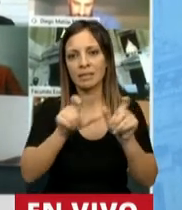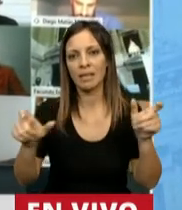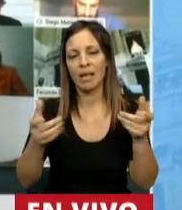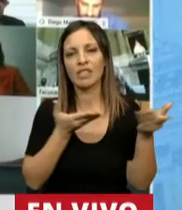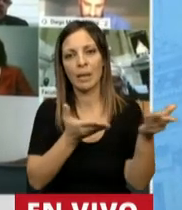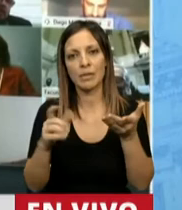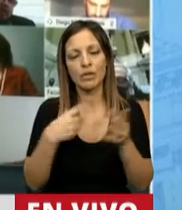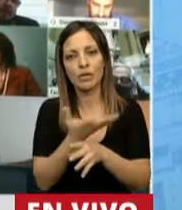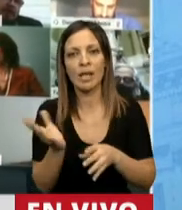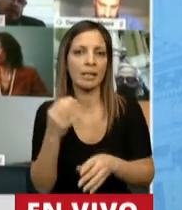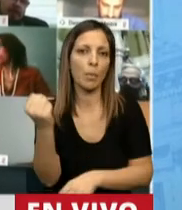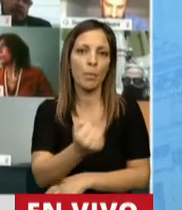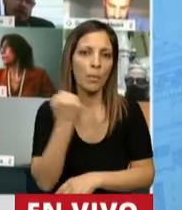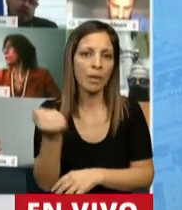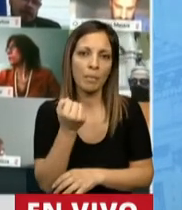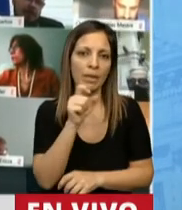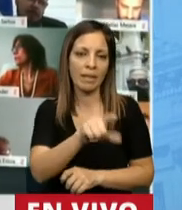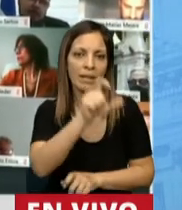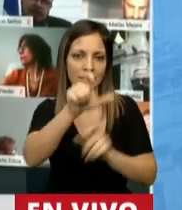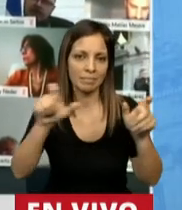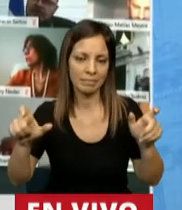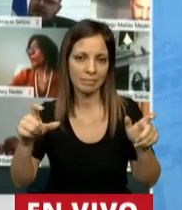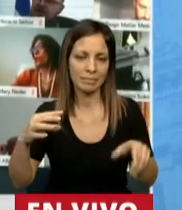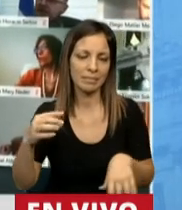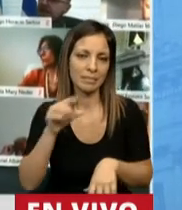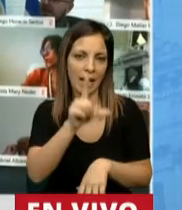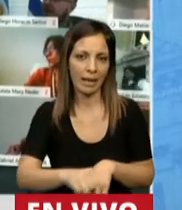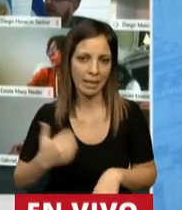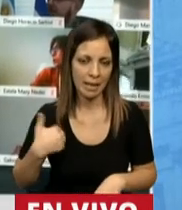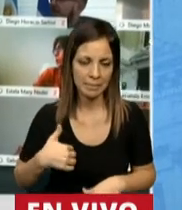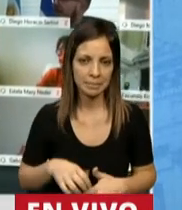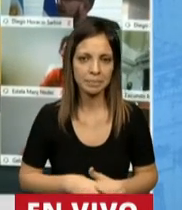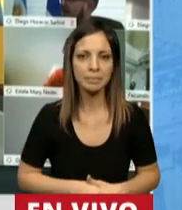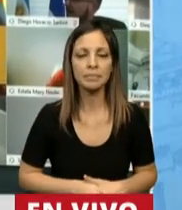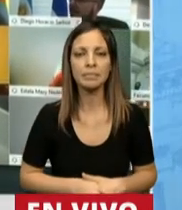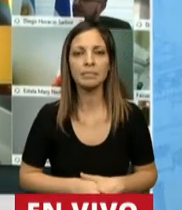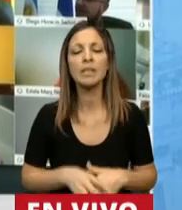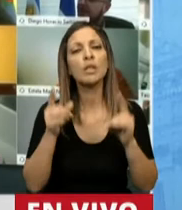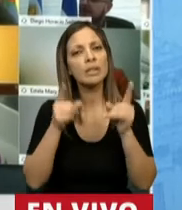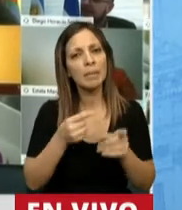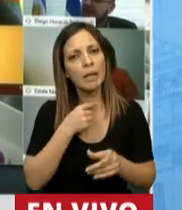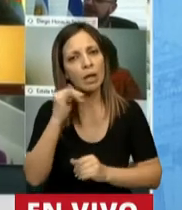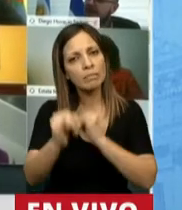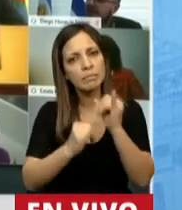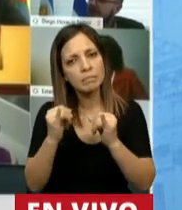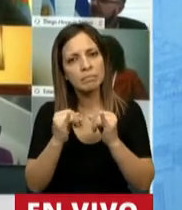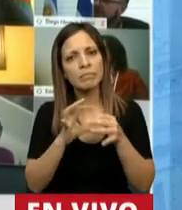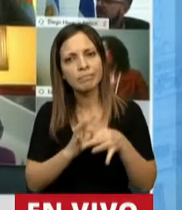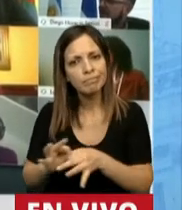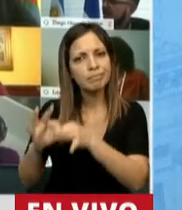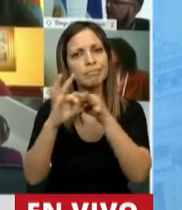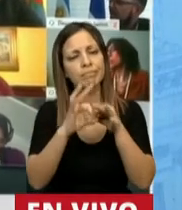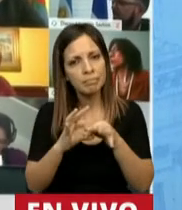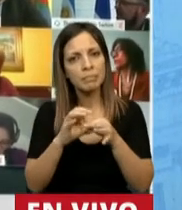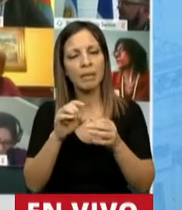sociales que son tan importantes para nuestros ciudadanos. También quiero destacar el arte federal, distanciación